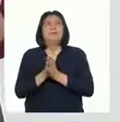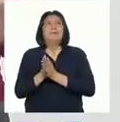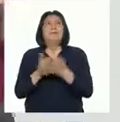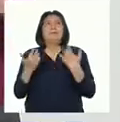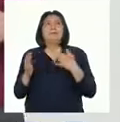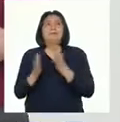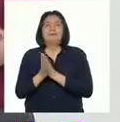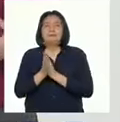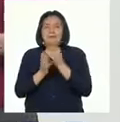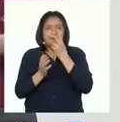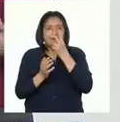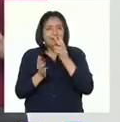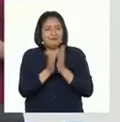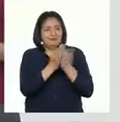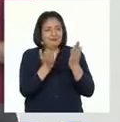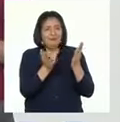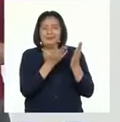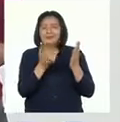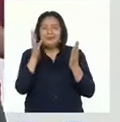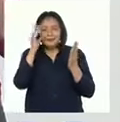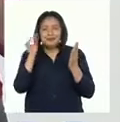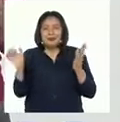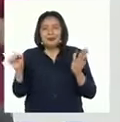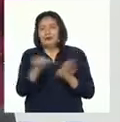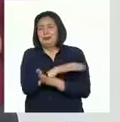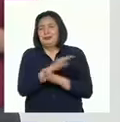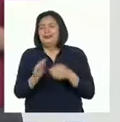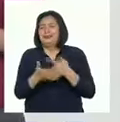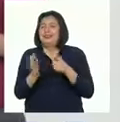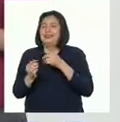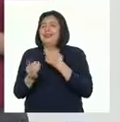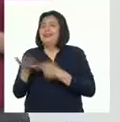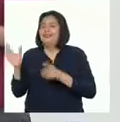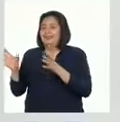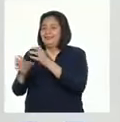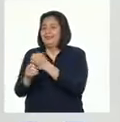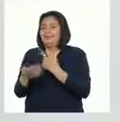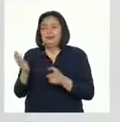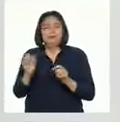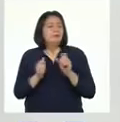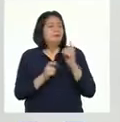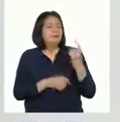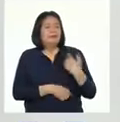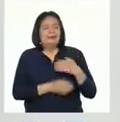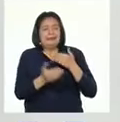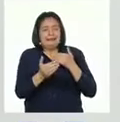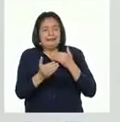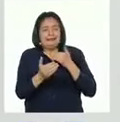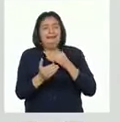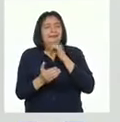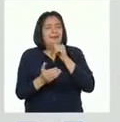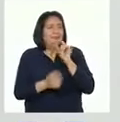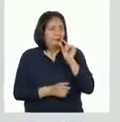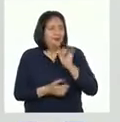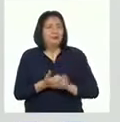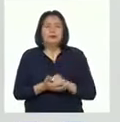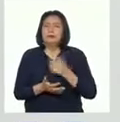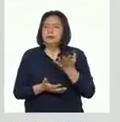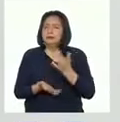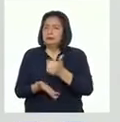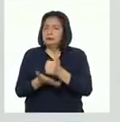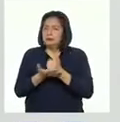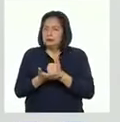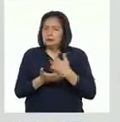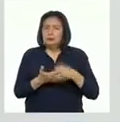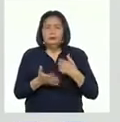no veo la hora de revisar el cuaderno de experiencias completo para ver a qué conclusiones llegaremos. Cada vez falta menos y con